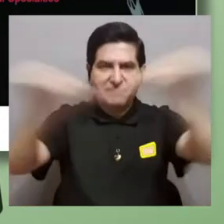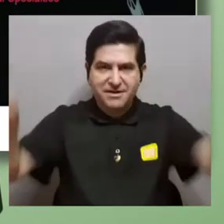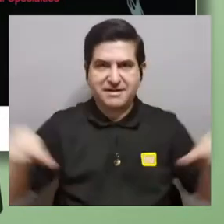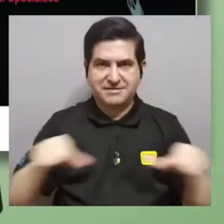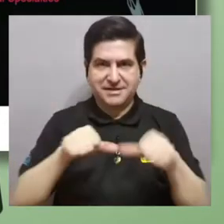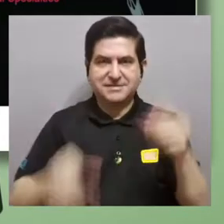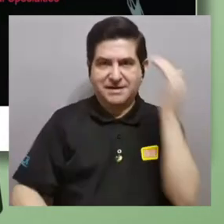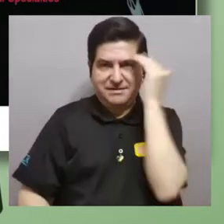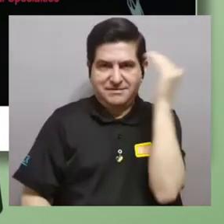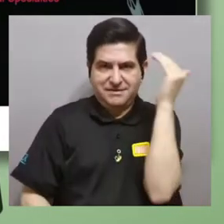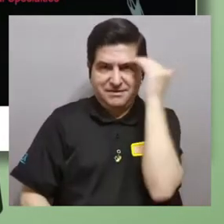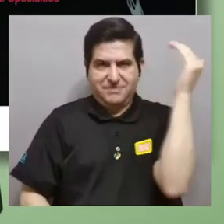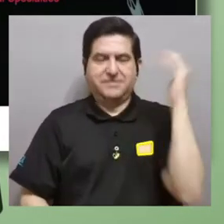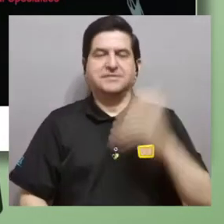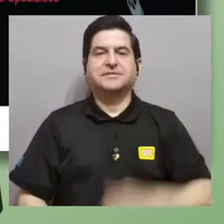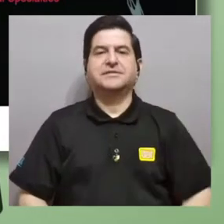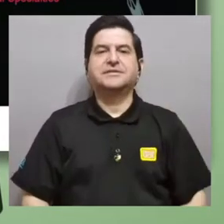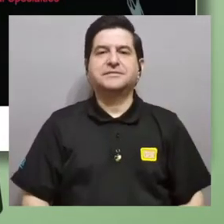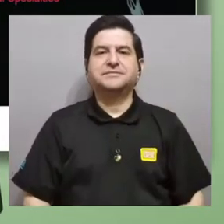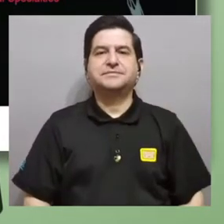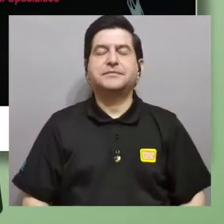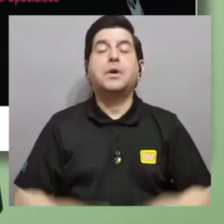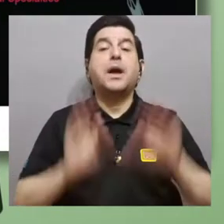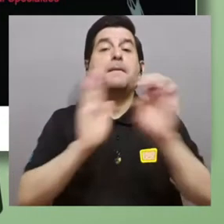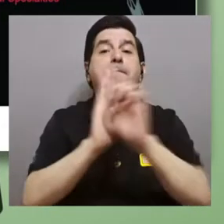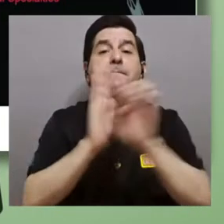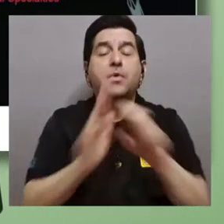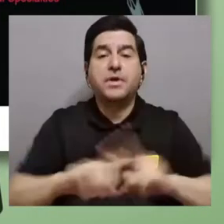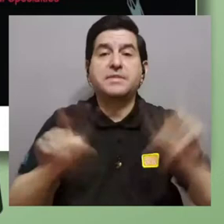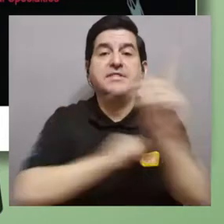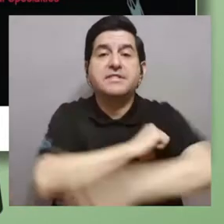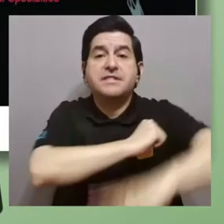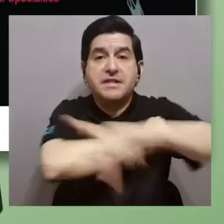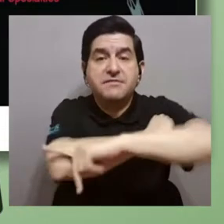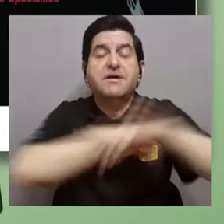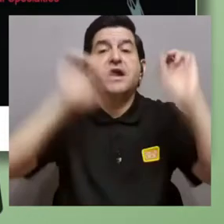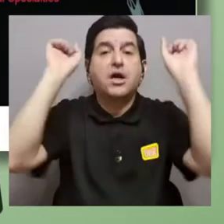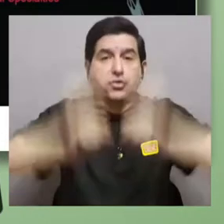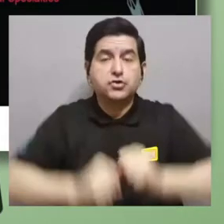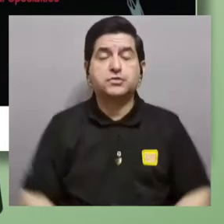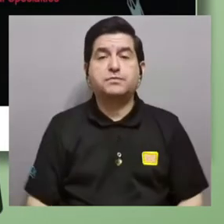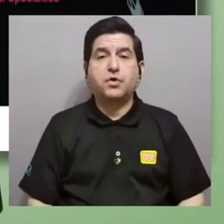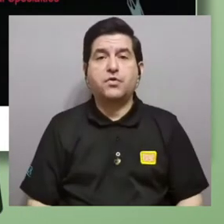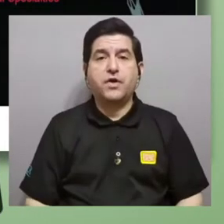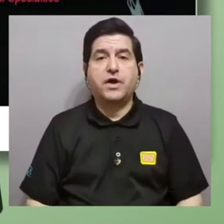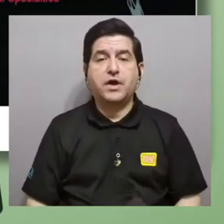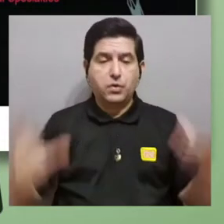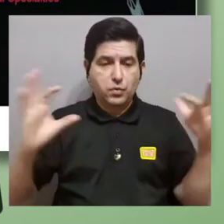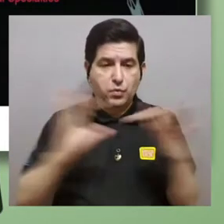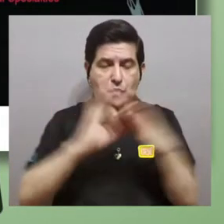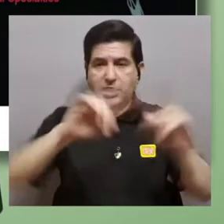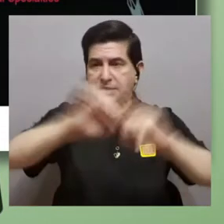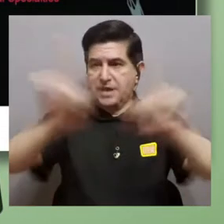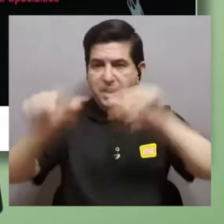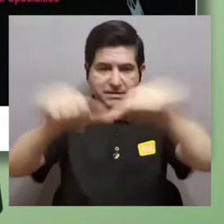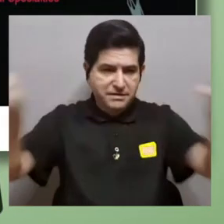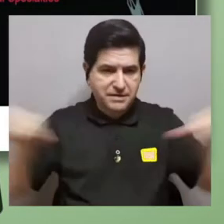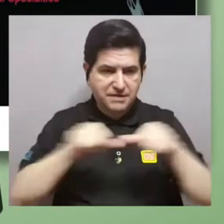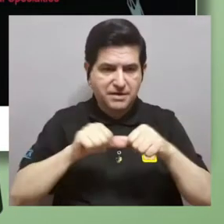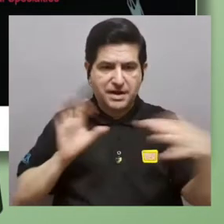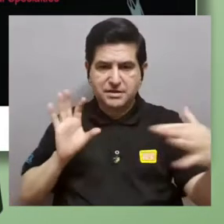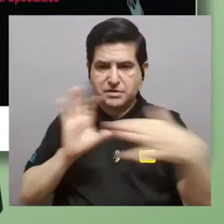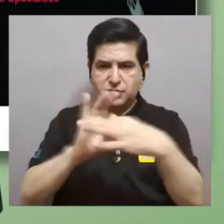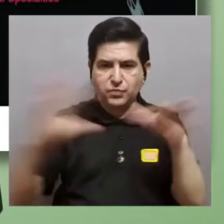de las distintas áreas de conocimiento, como por ejemplo distintos países han logrado interconectar las